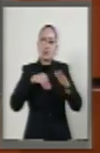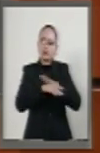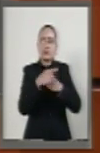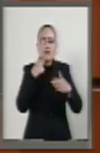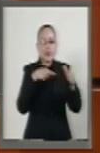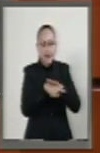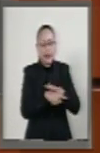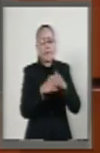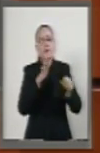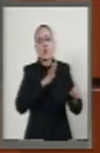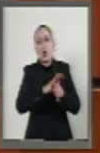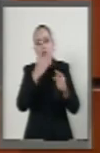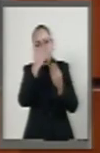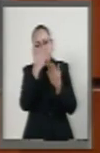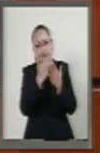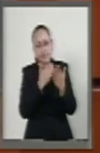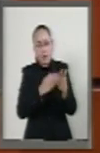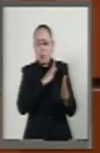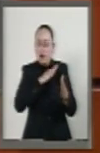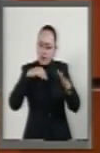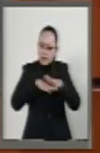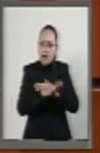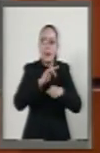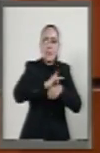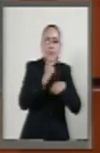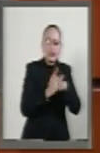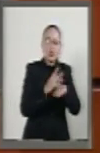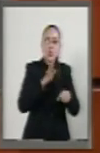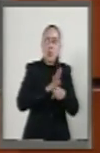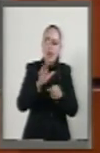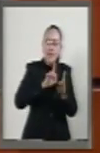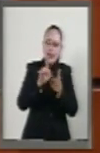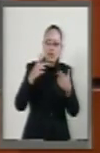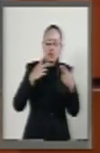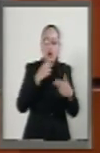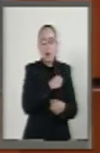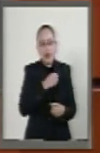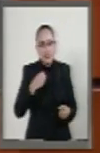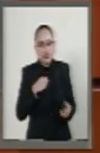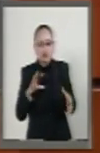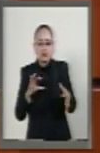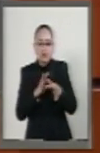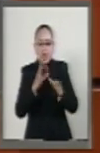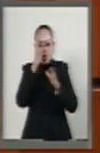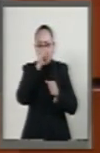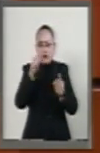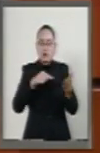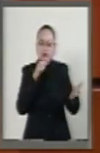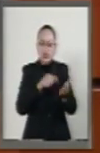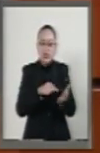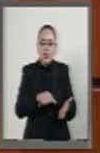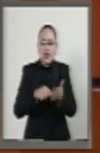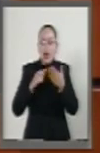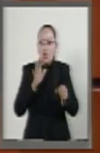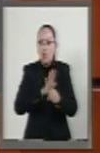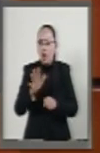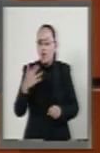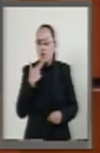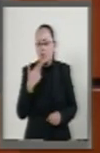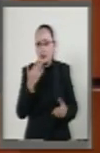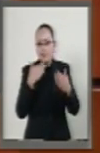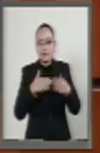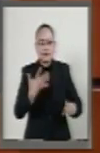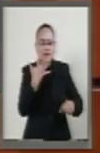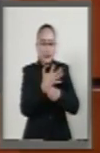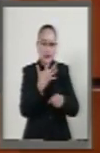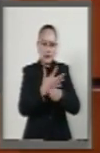establecidos para su admisión, sus derechos y obligaciones que de acuerdo a lo establecido por la legislación aplicable. Quinto,